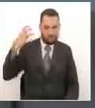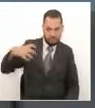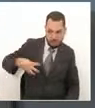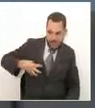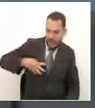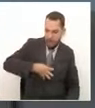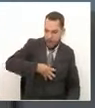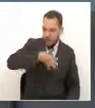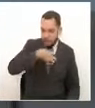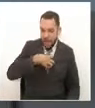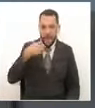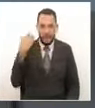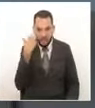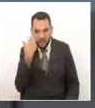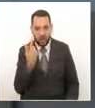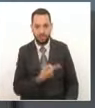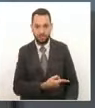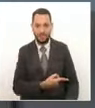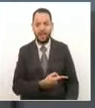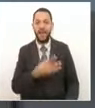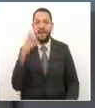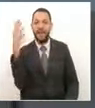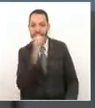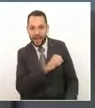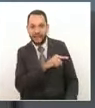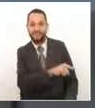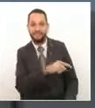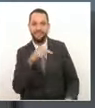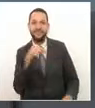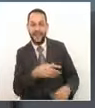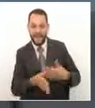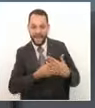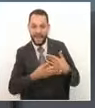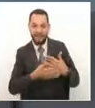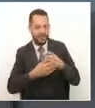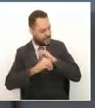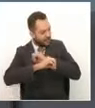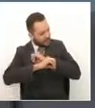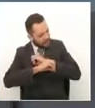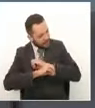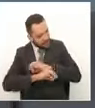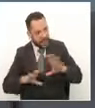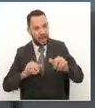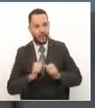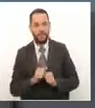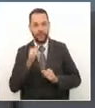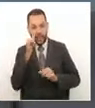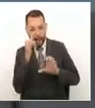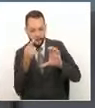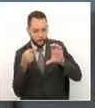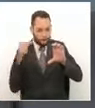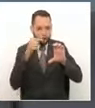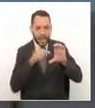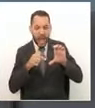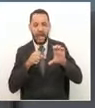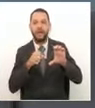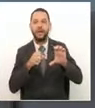PEC que son para identificar enfermedades crónicas que no se ven a simple vista CAMA KNIFE que es un